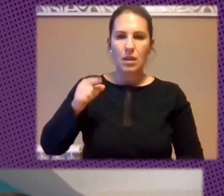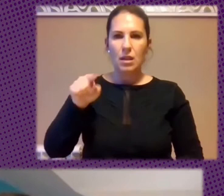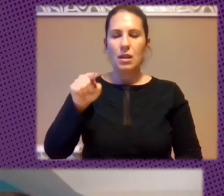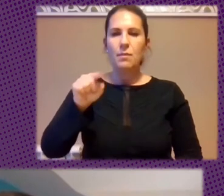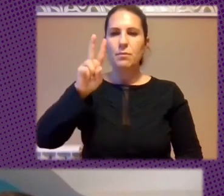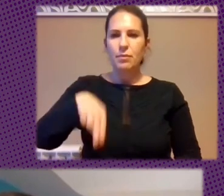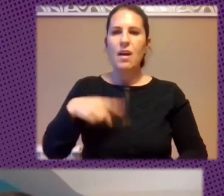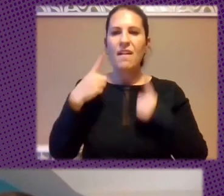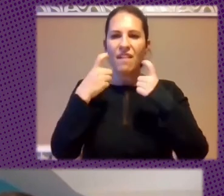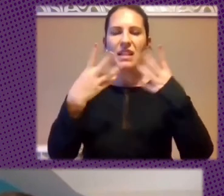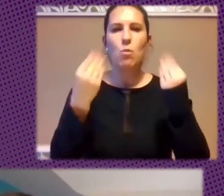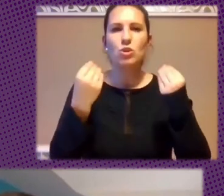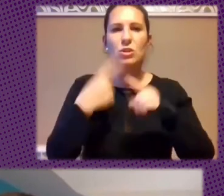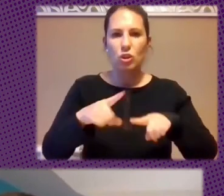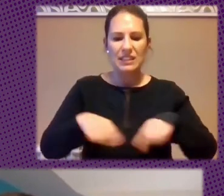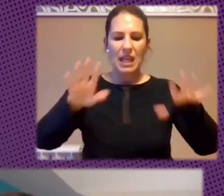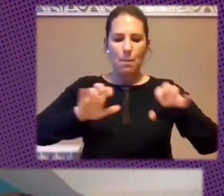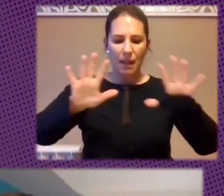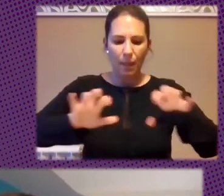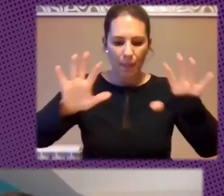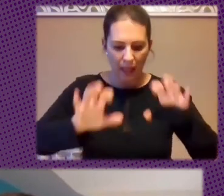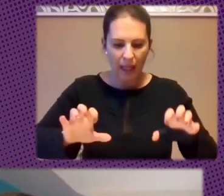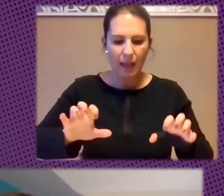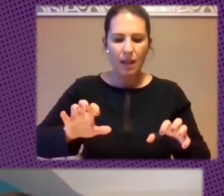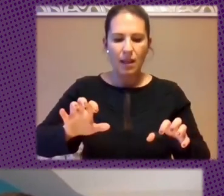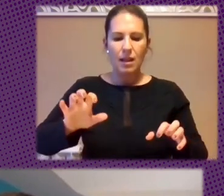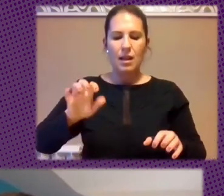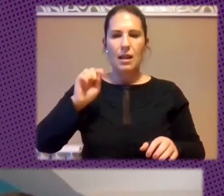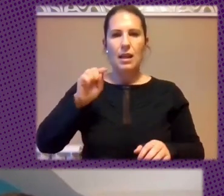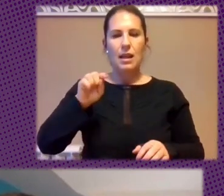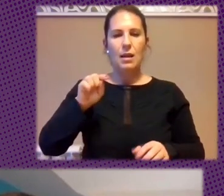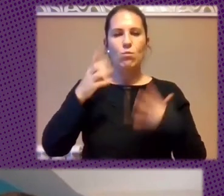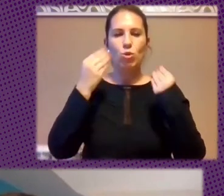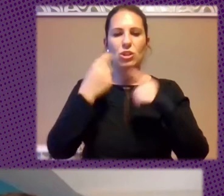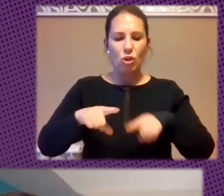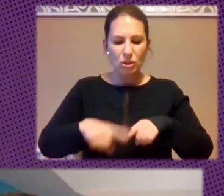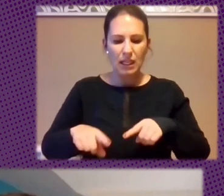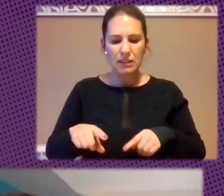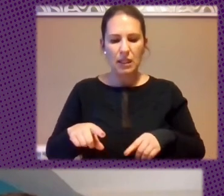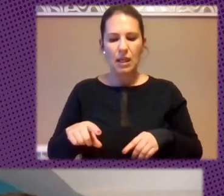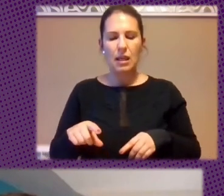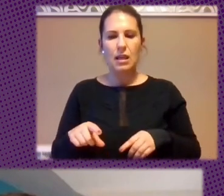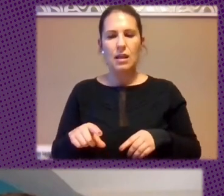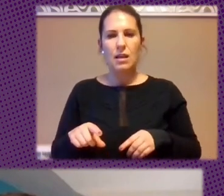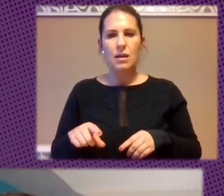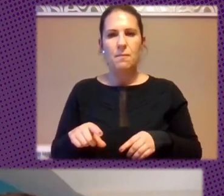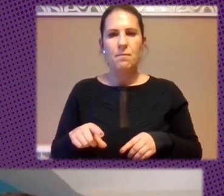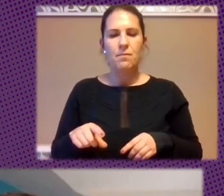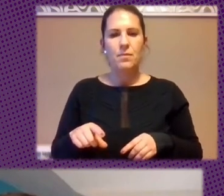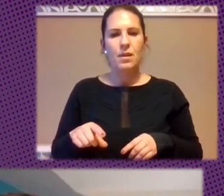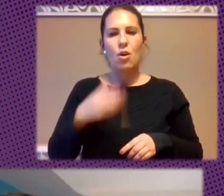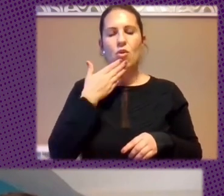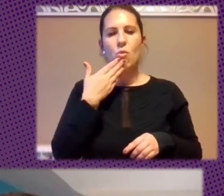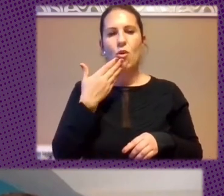Mucho Que Aprender Ahí Mucho Que Experimentar Ahí Mucho Que Invertir En Subsidiarlas Un Poco Para